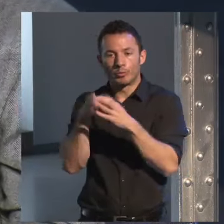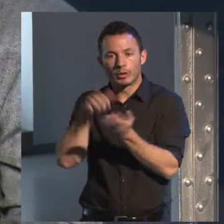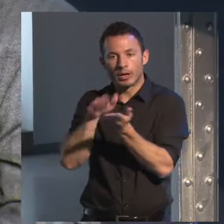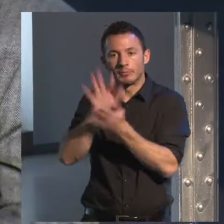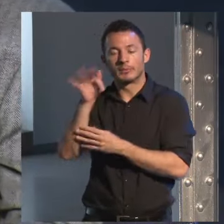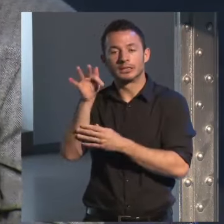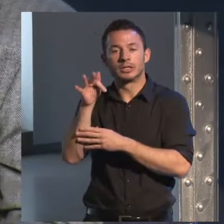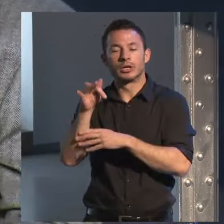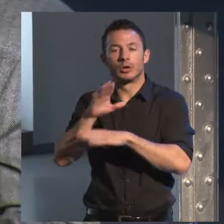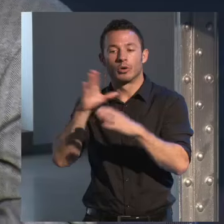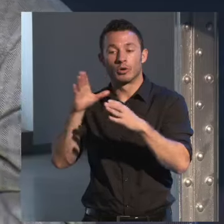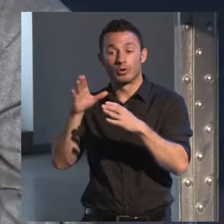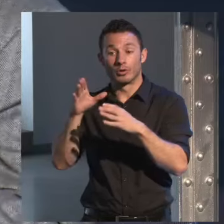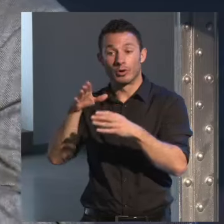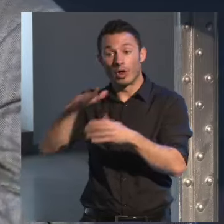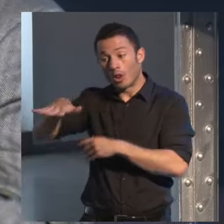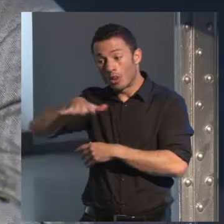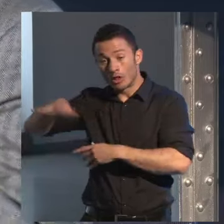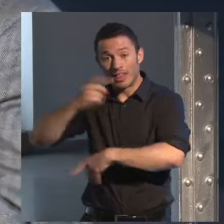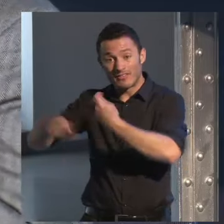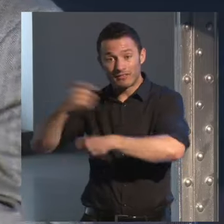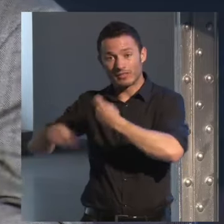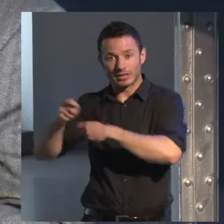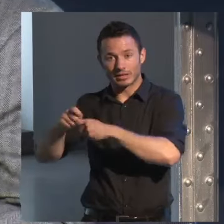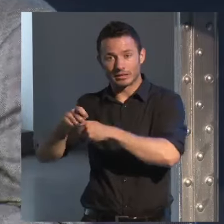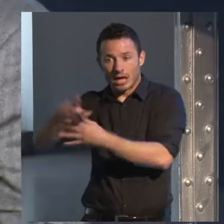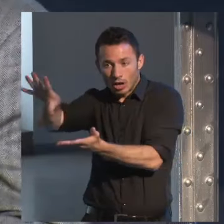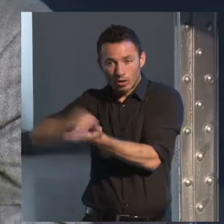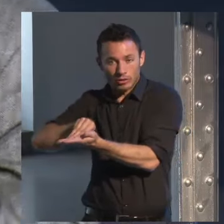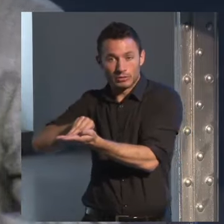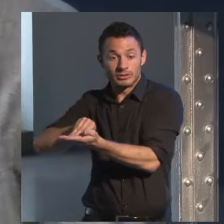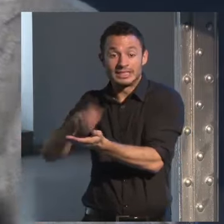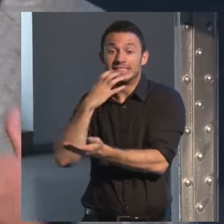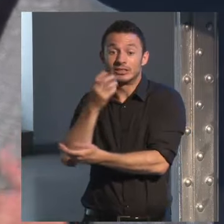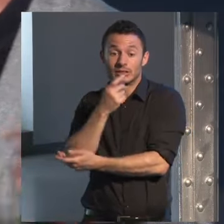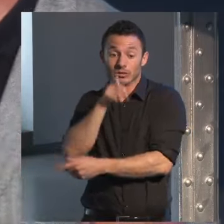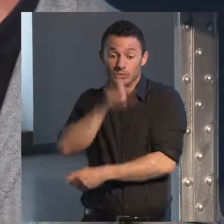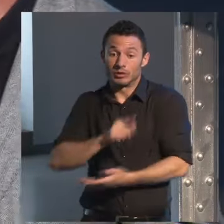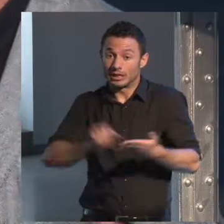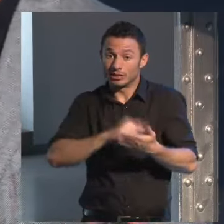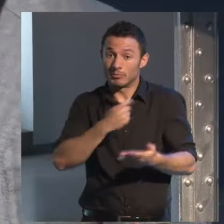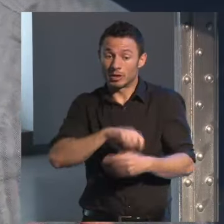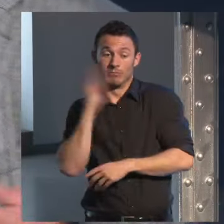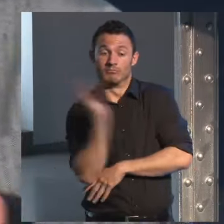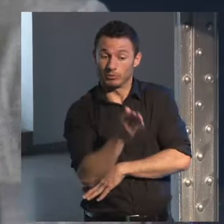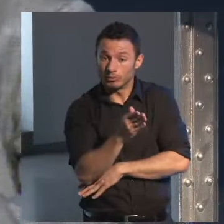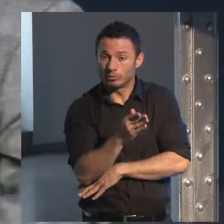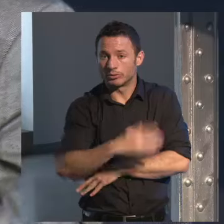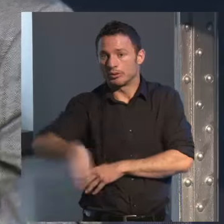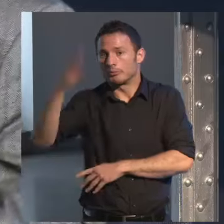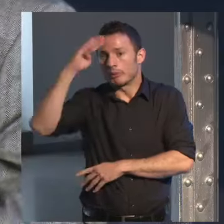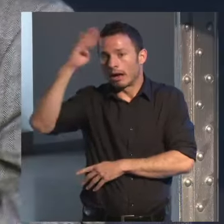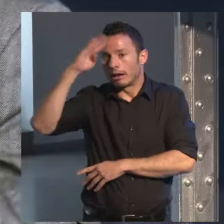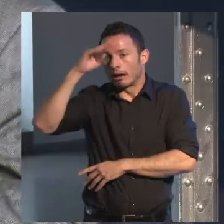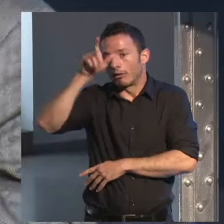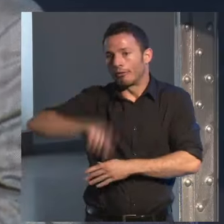distribución y de venta de los libros si afecta a un escritor español dime tú al pobre escritor cubano que viene allá con su